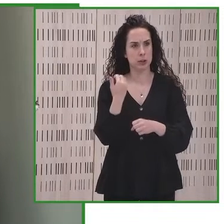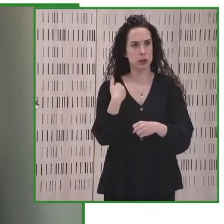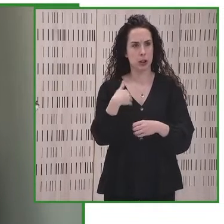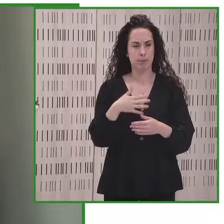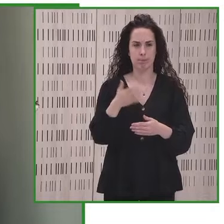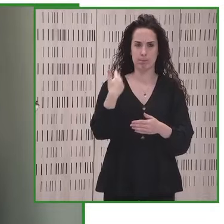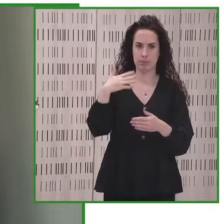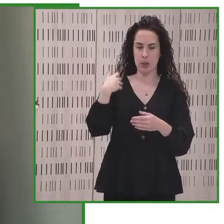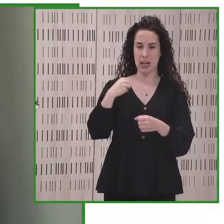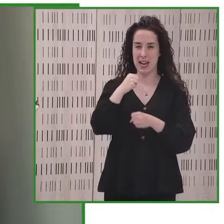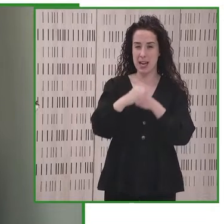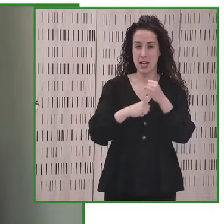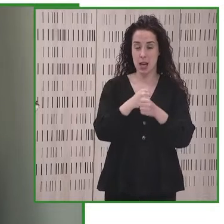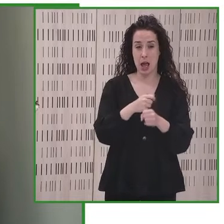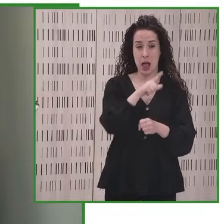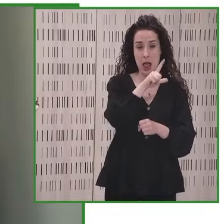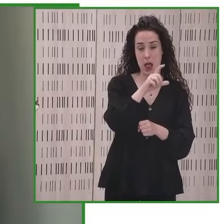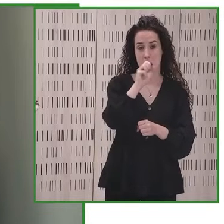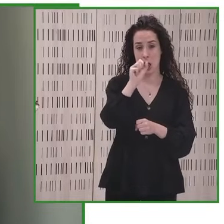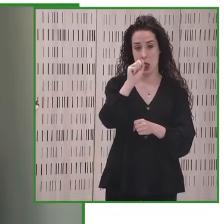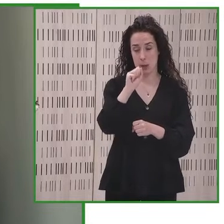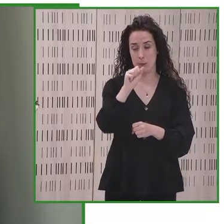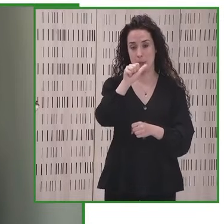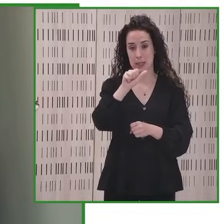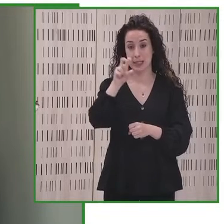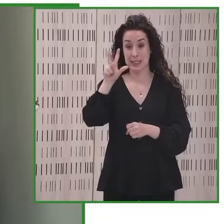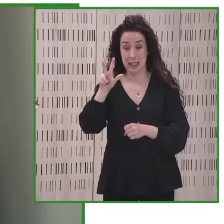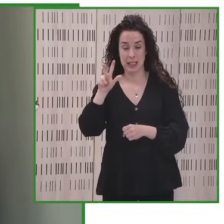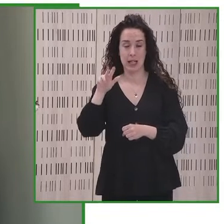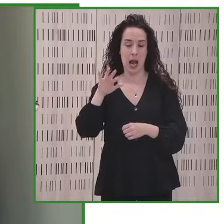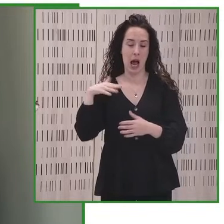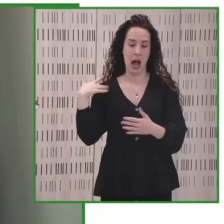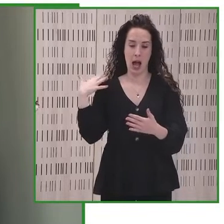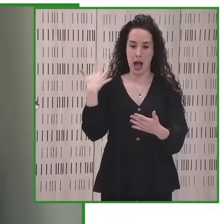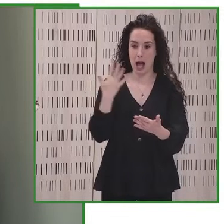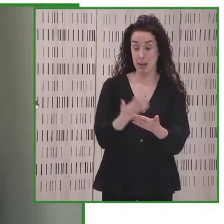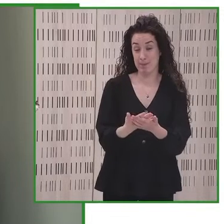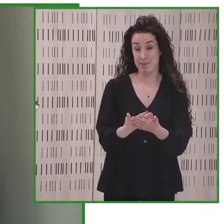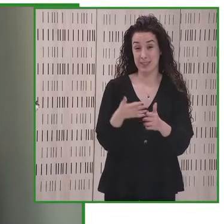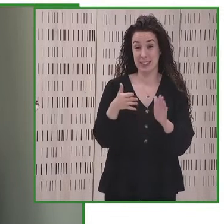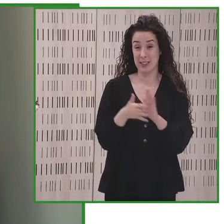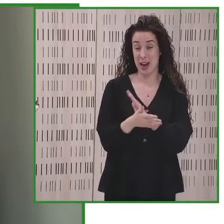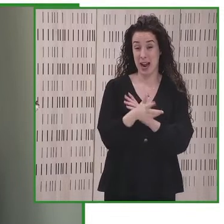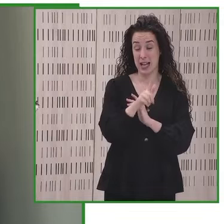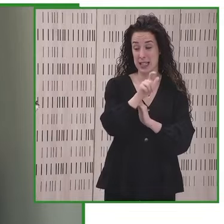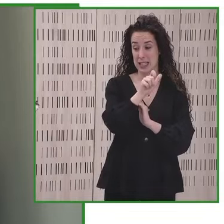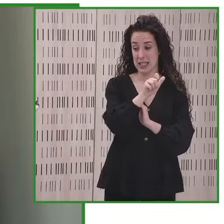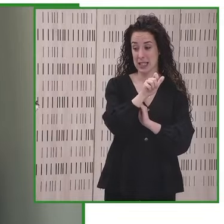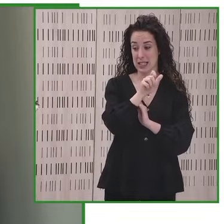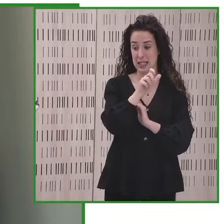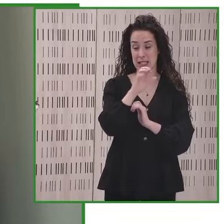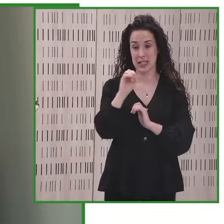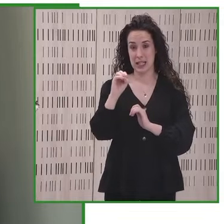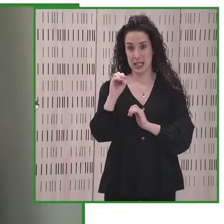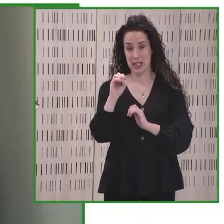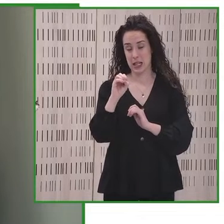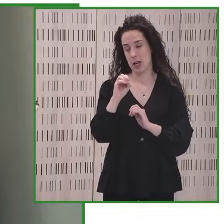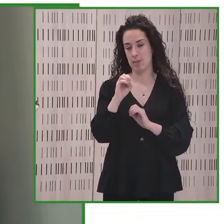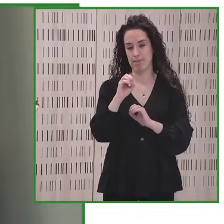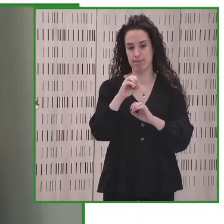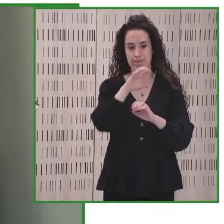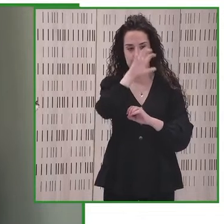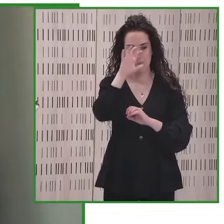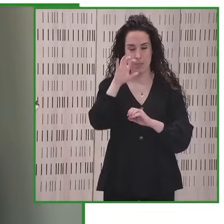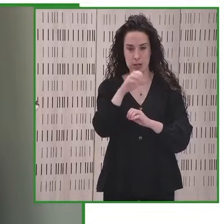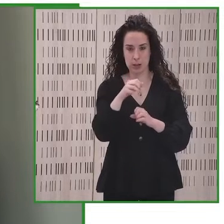desde el 2013 hasta la actualidad en la promoción de más de 700 soluciones innovadoras provenientes de más de 70 países del mundo